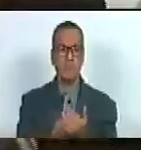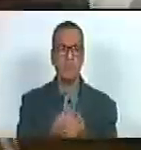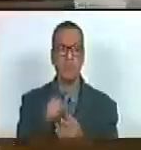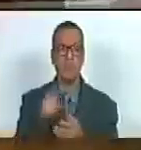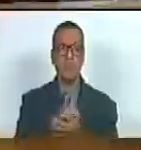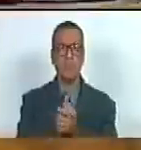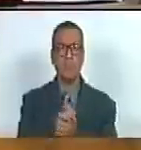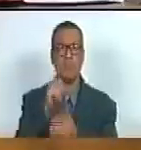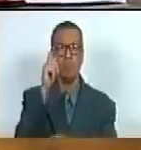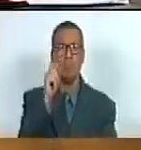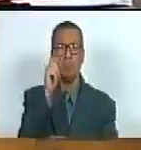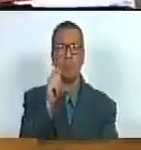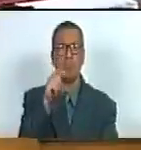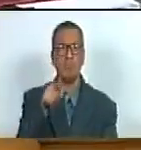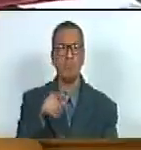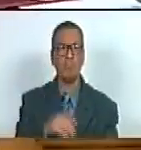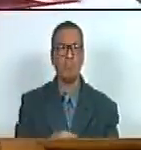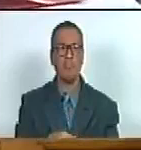diputado